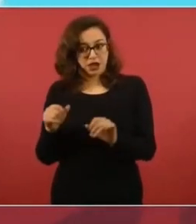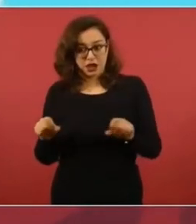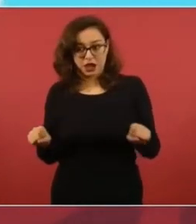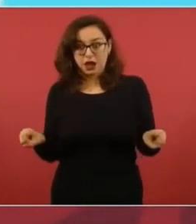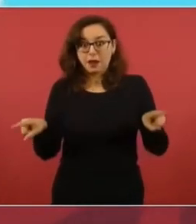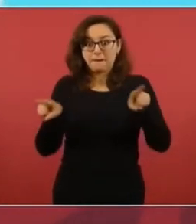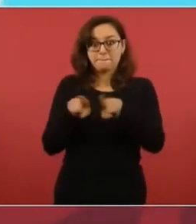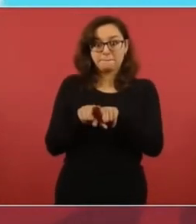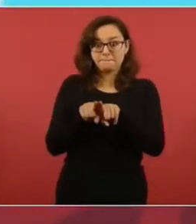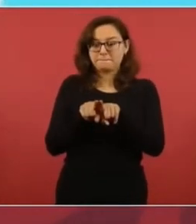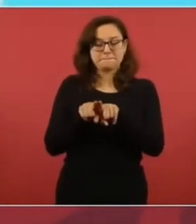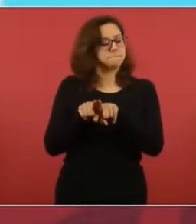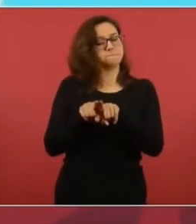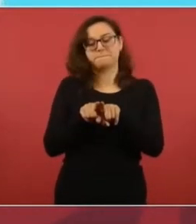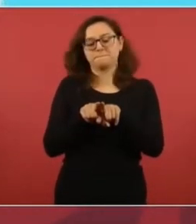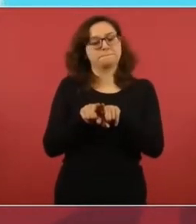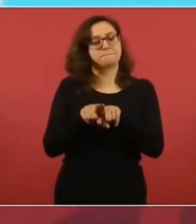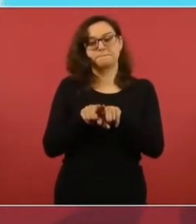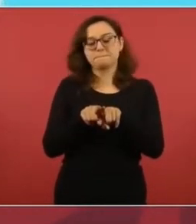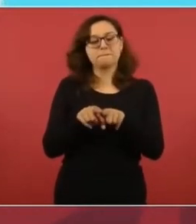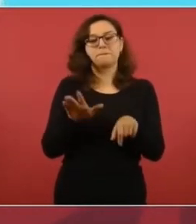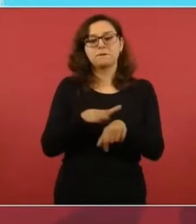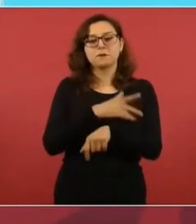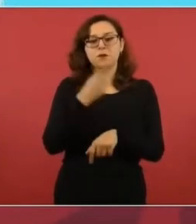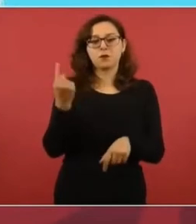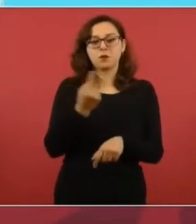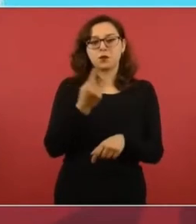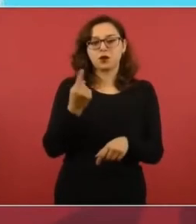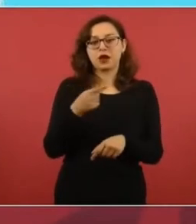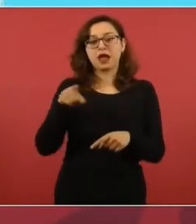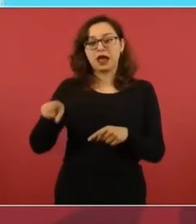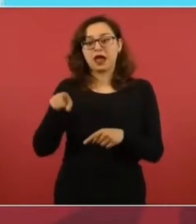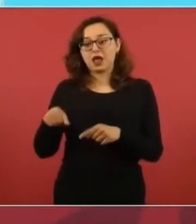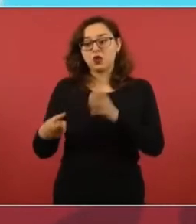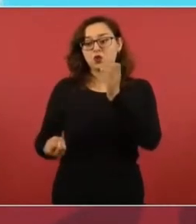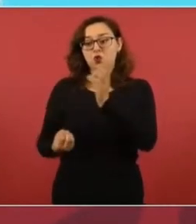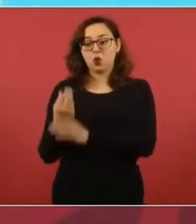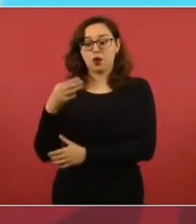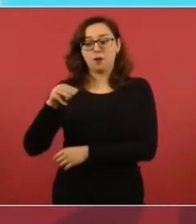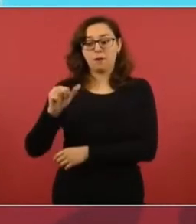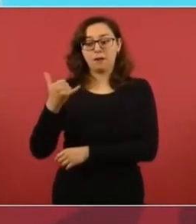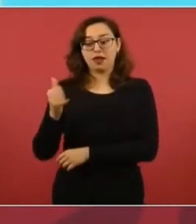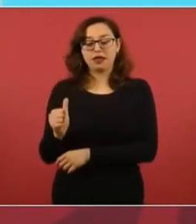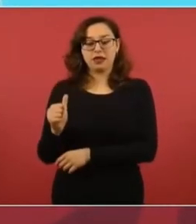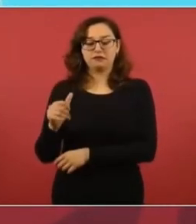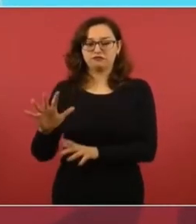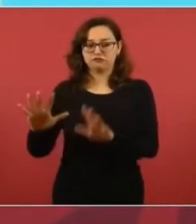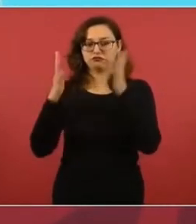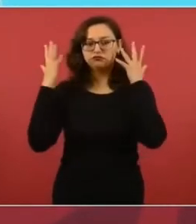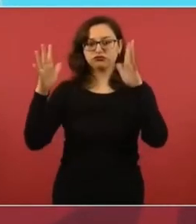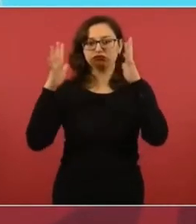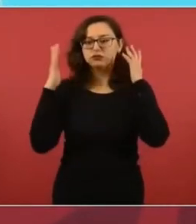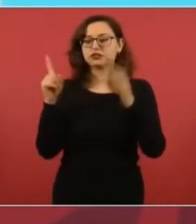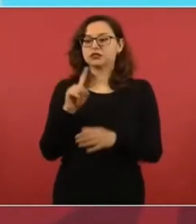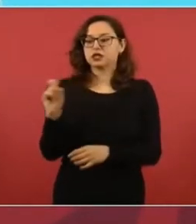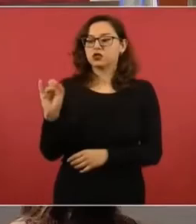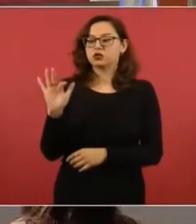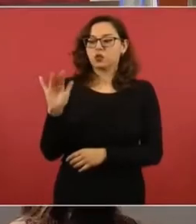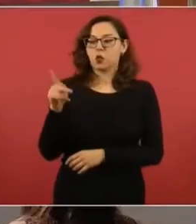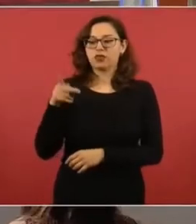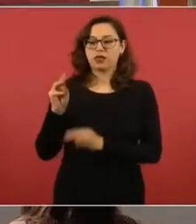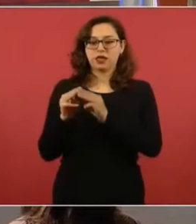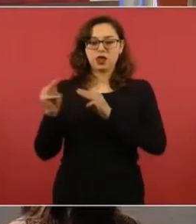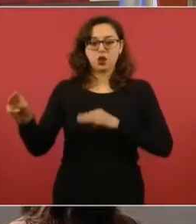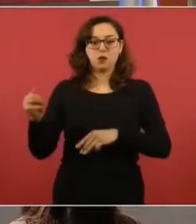tener hasta posibilidad de desplazarse a 160 kilómetros por hora. Aquí lo que queremos es un